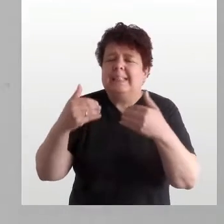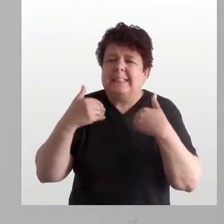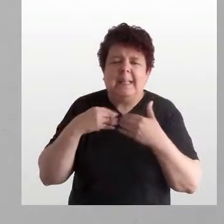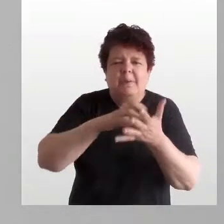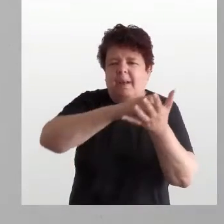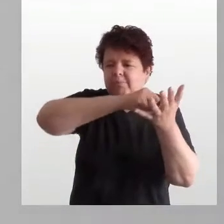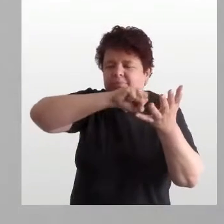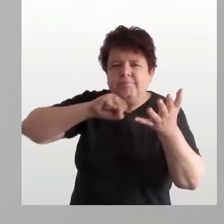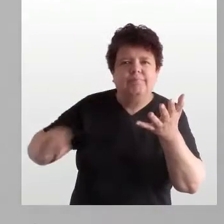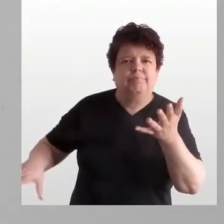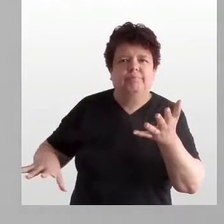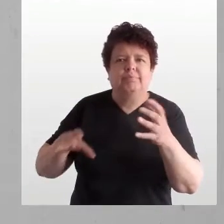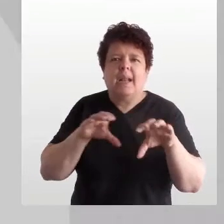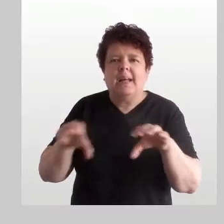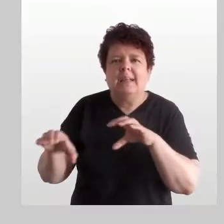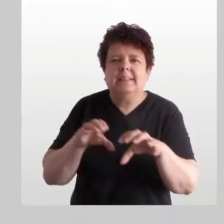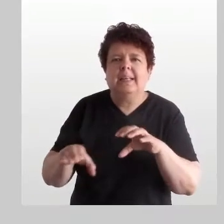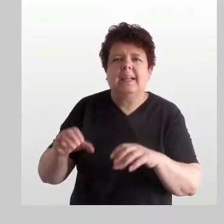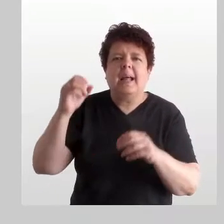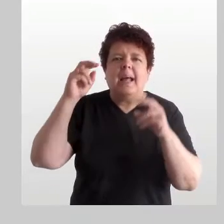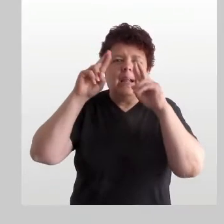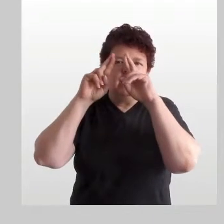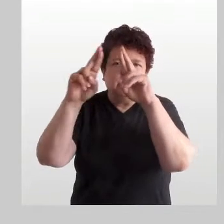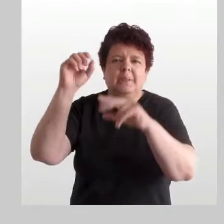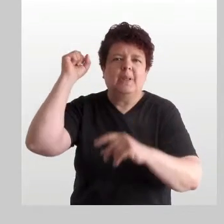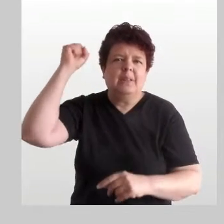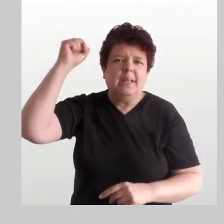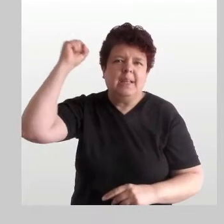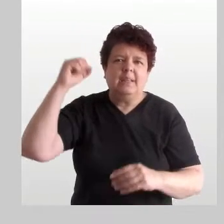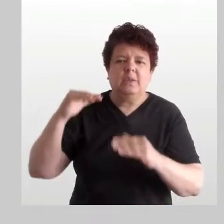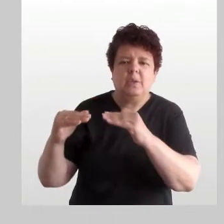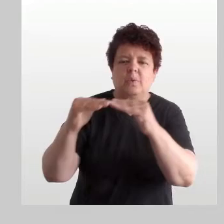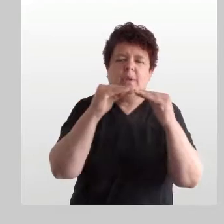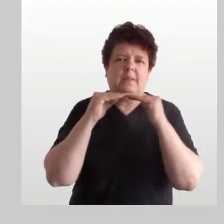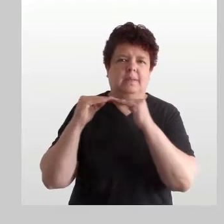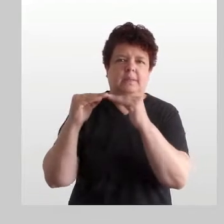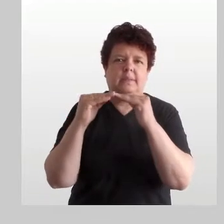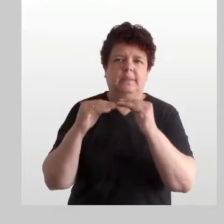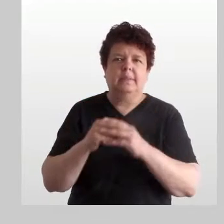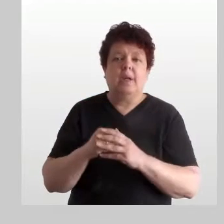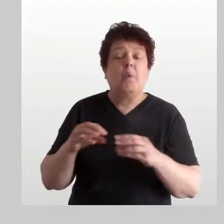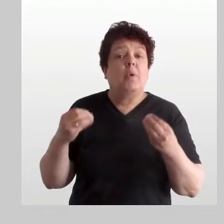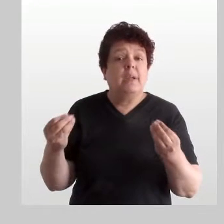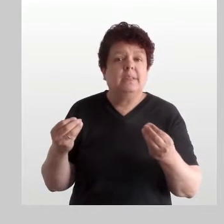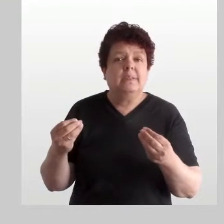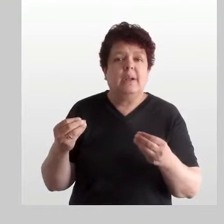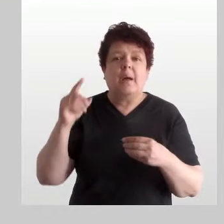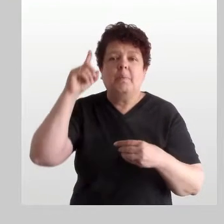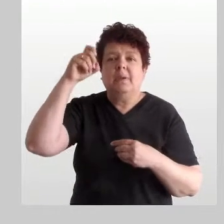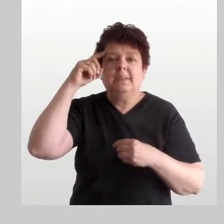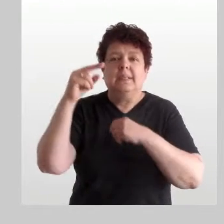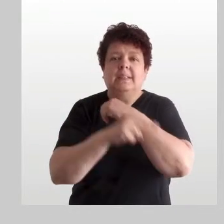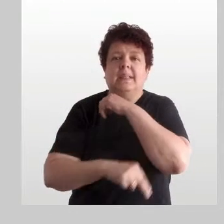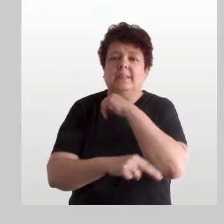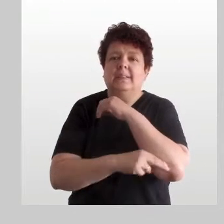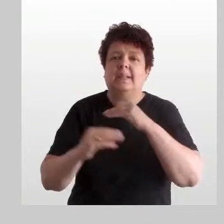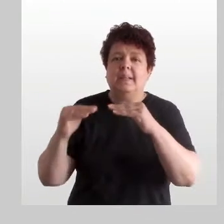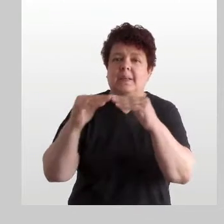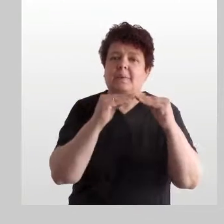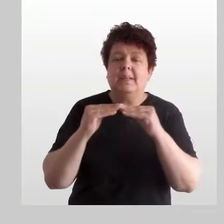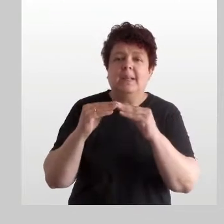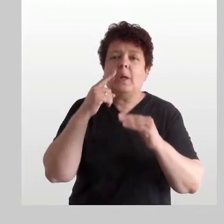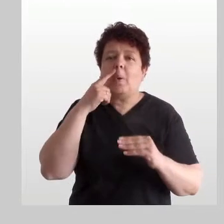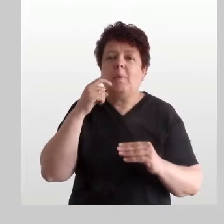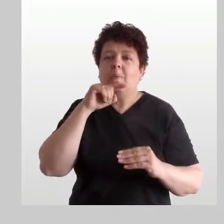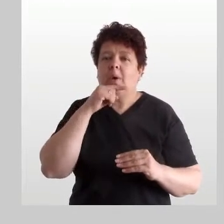deben ser erradicadas para garantizar el ejercicio de sus derechos en condiciones de igualdad. Por eso, la Política Nacional